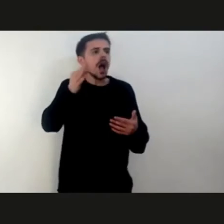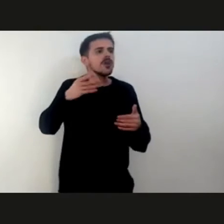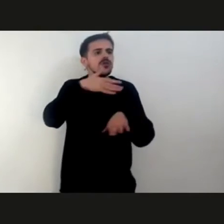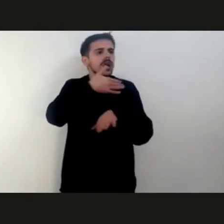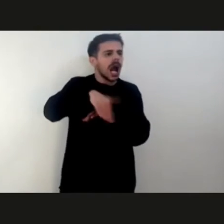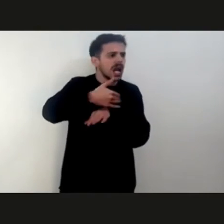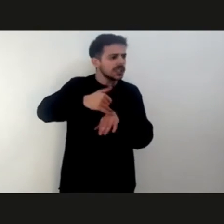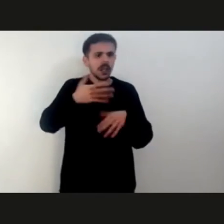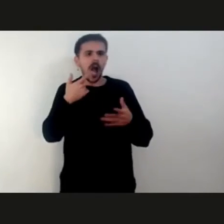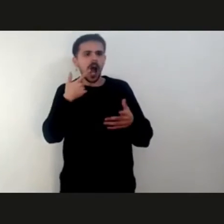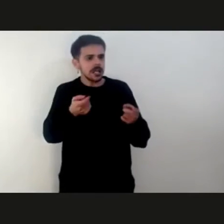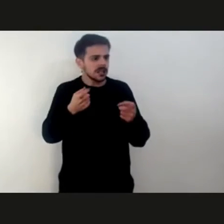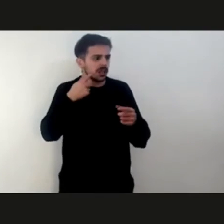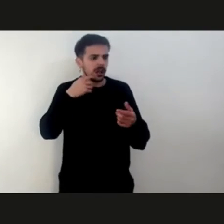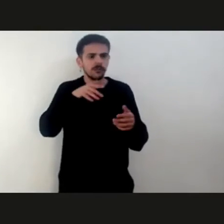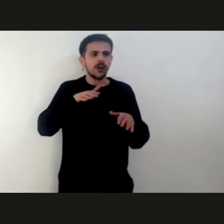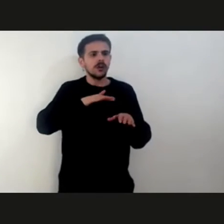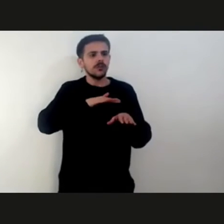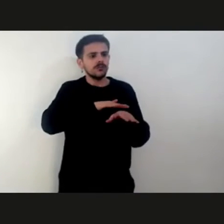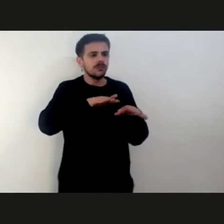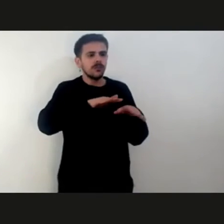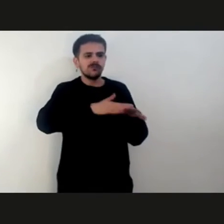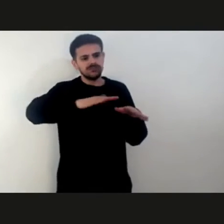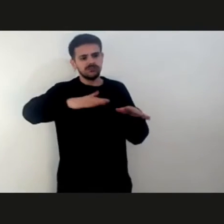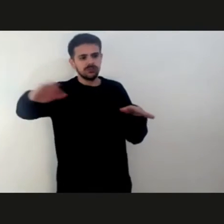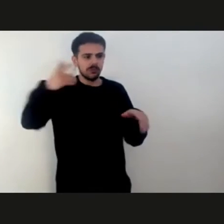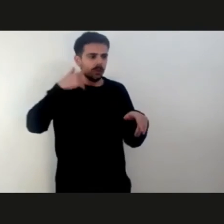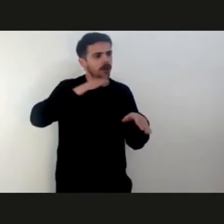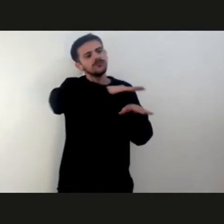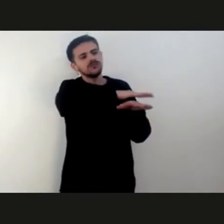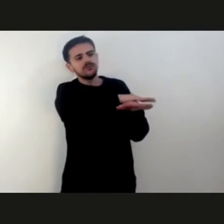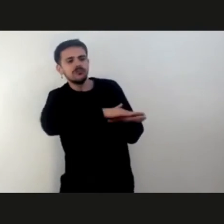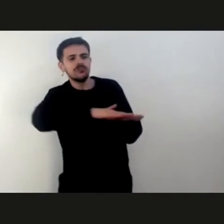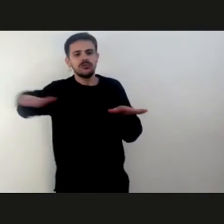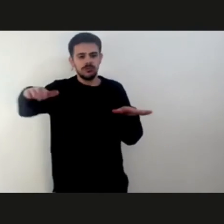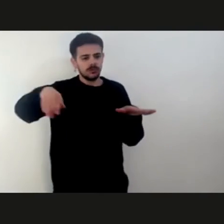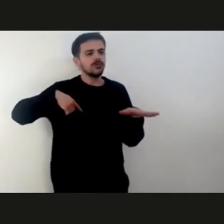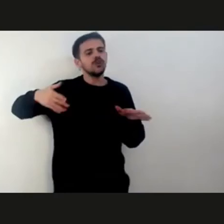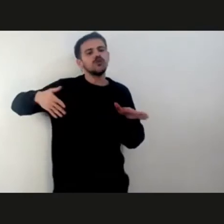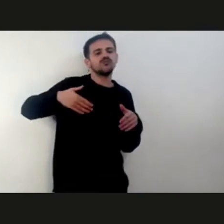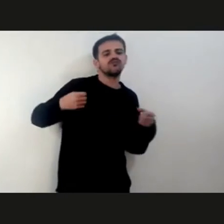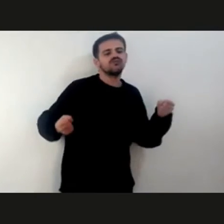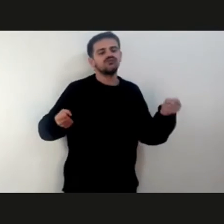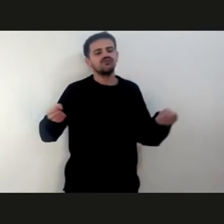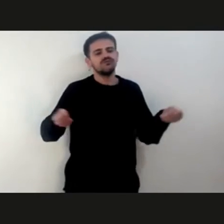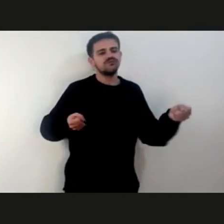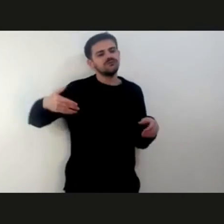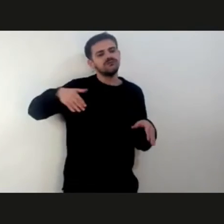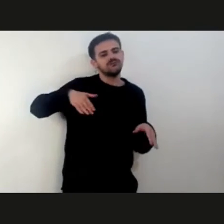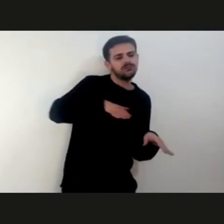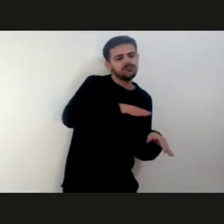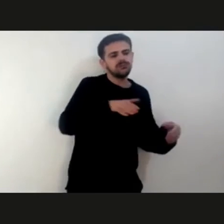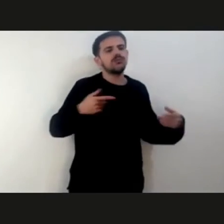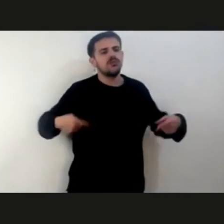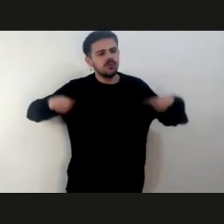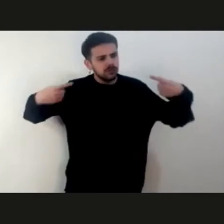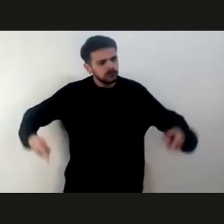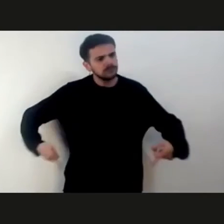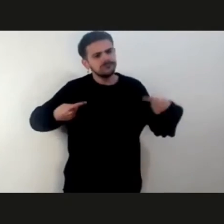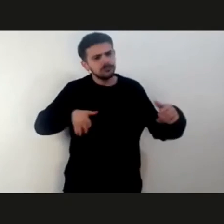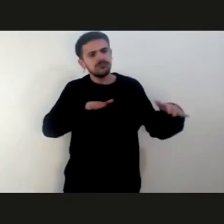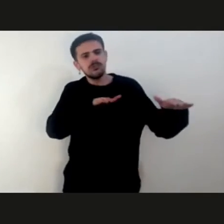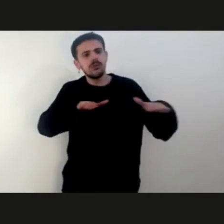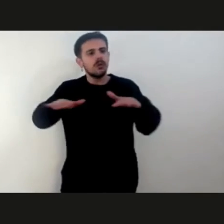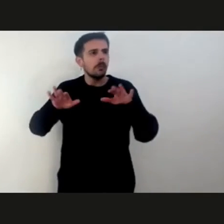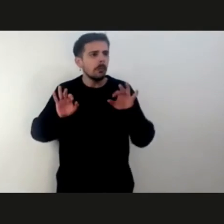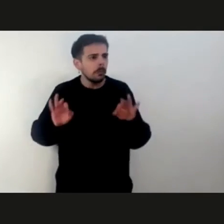realmente genial desde el primer momento el trabajo articulado entre el Senado, la Gobernación para